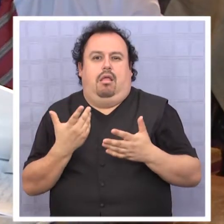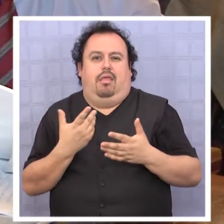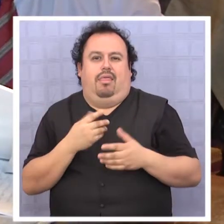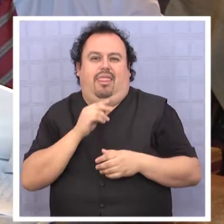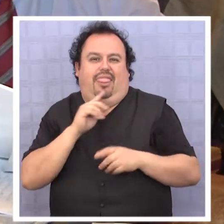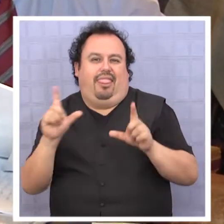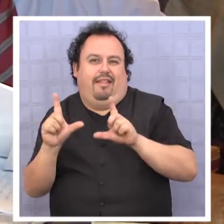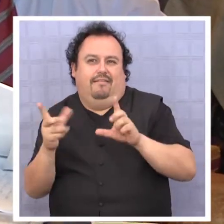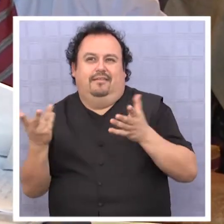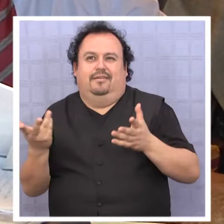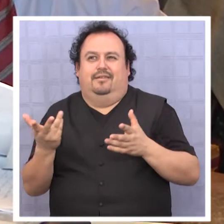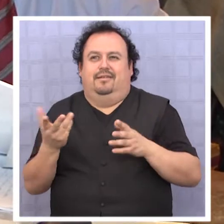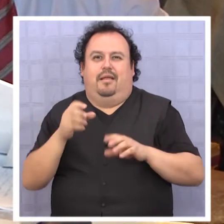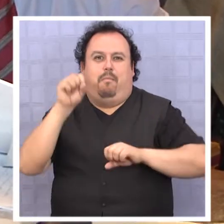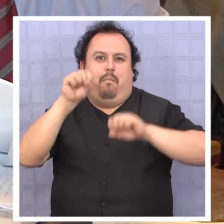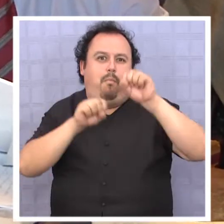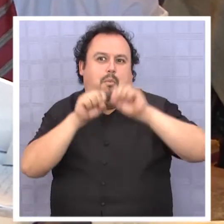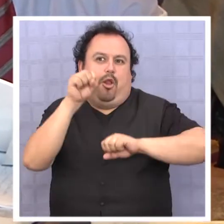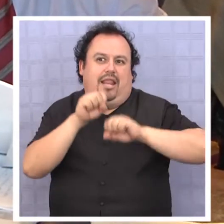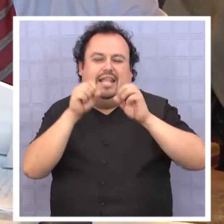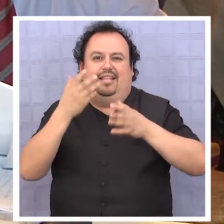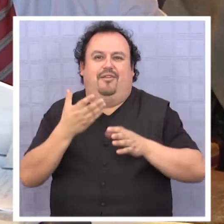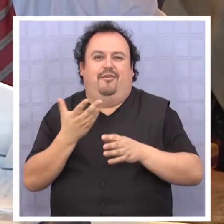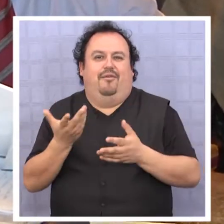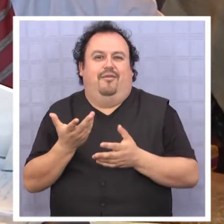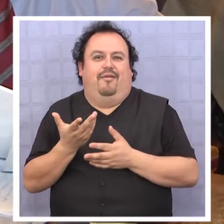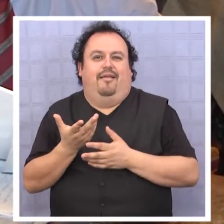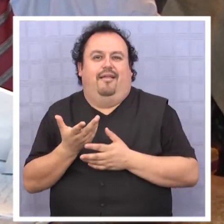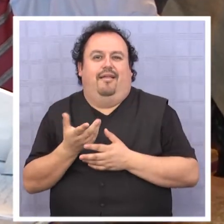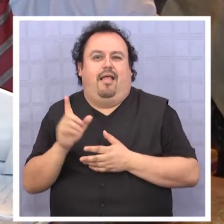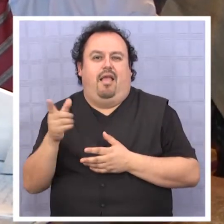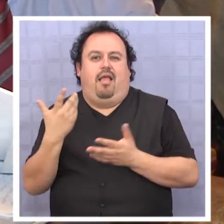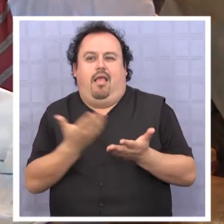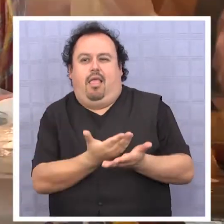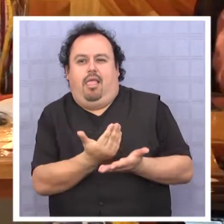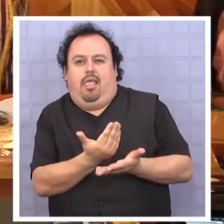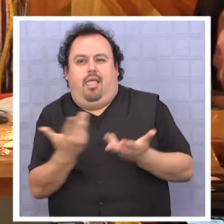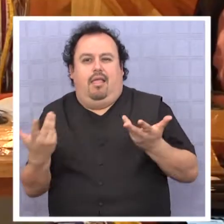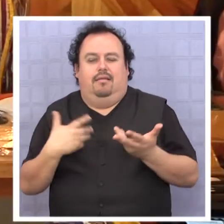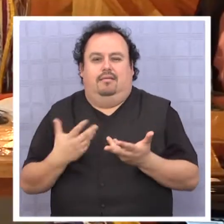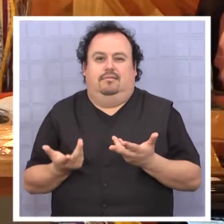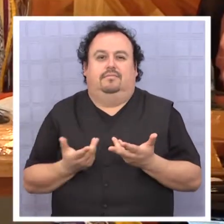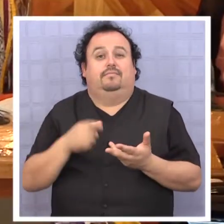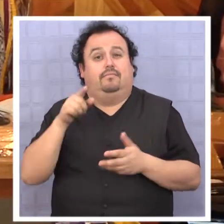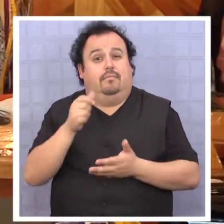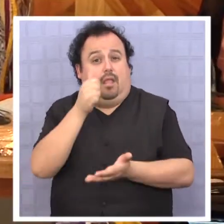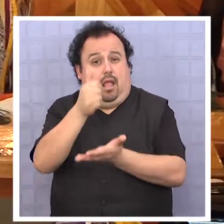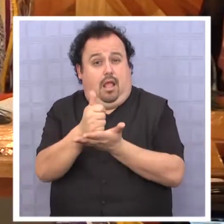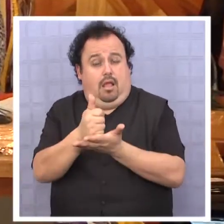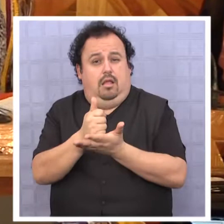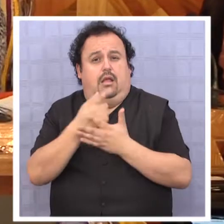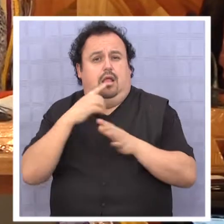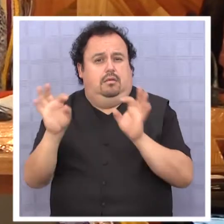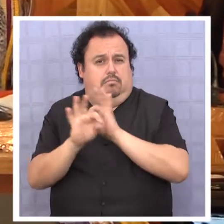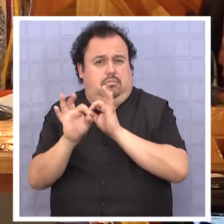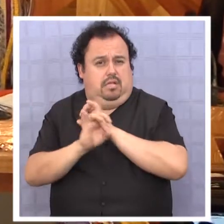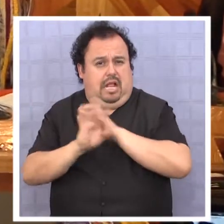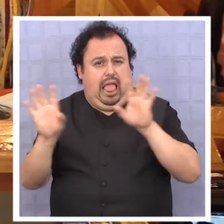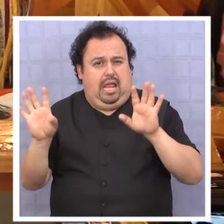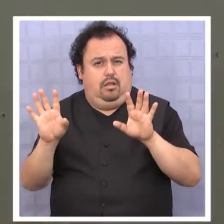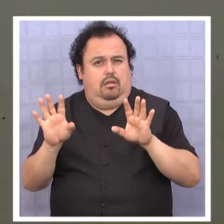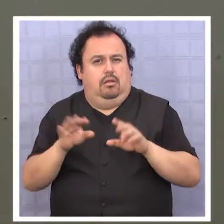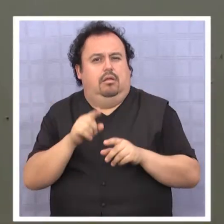ya entrando de plano en las campañas políticas a fin de sacar dividendos políticos. La alcaldesa, aclarando el tema de